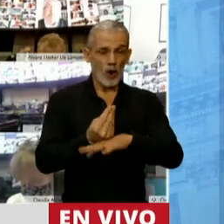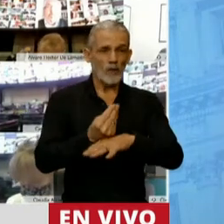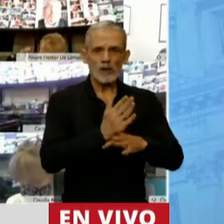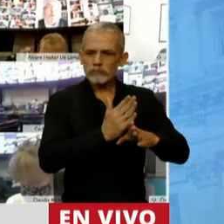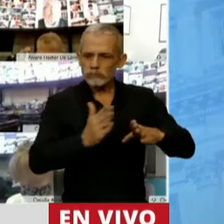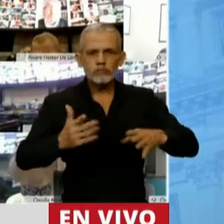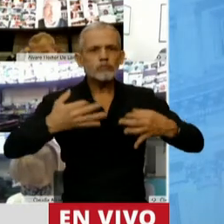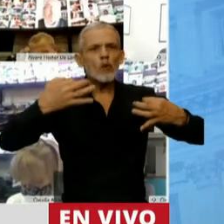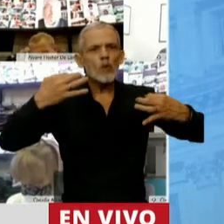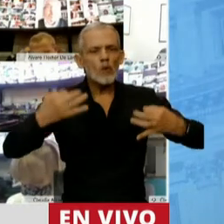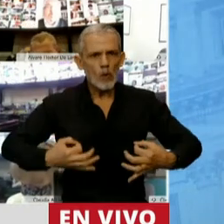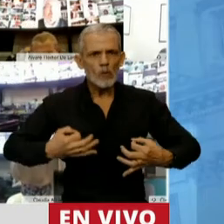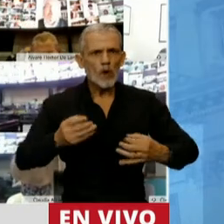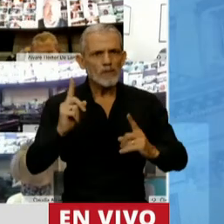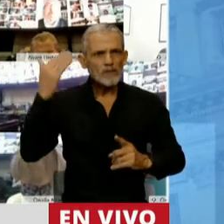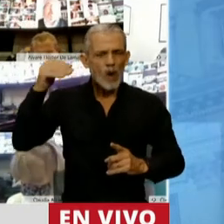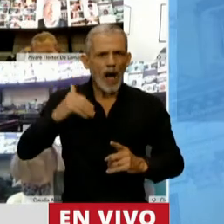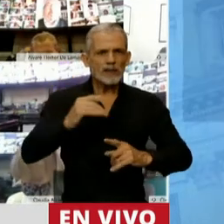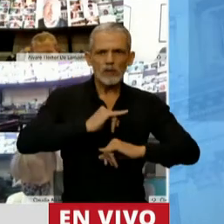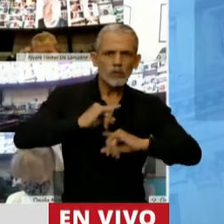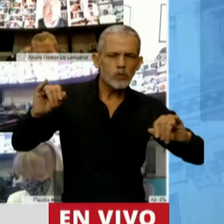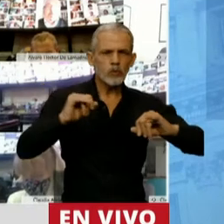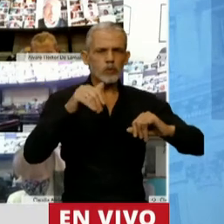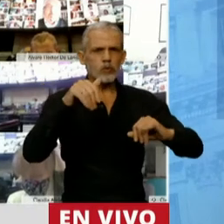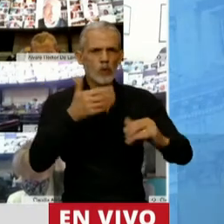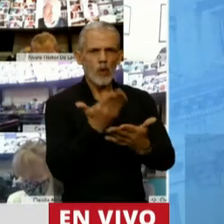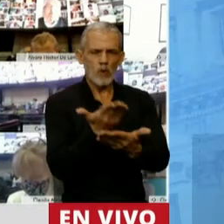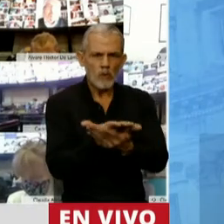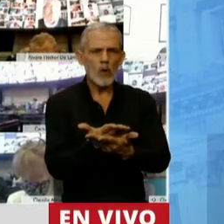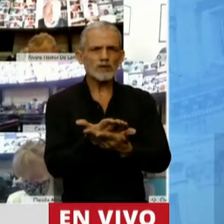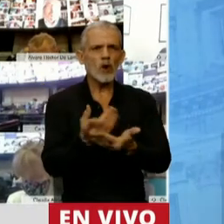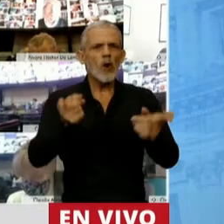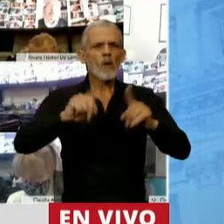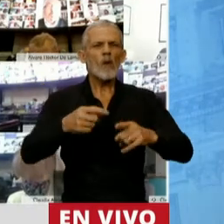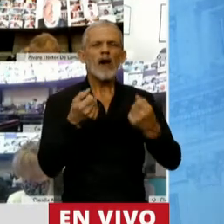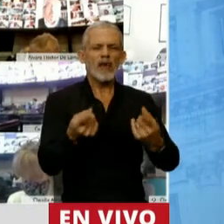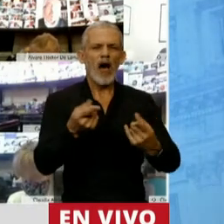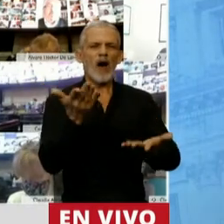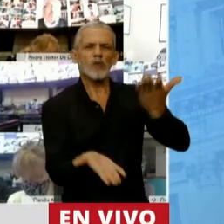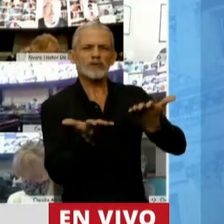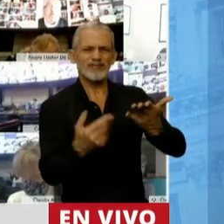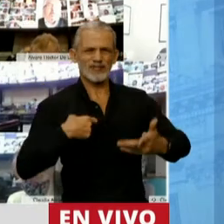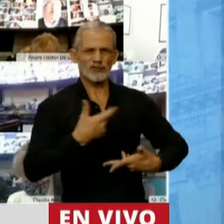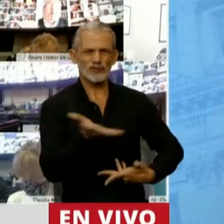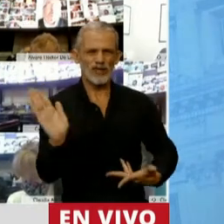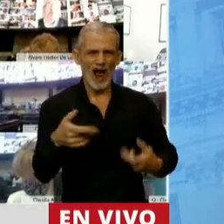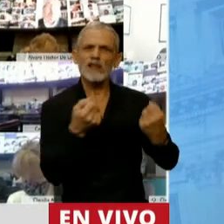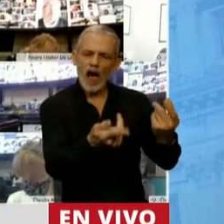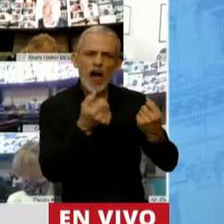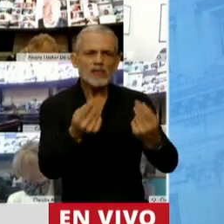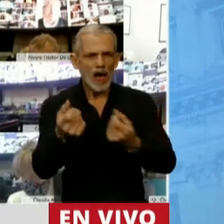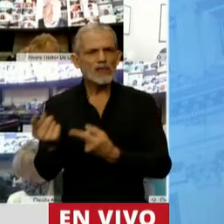cumplió con lo que se había propuesto, devolver un poco más de justicia social. Pero lo hizo